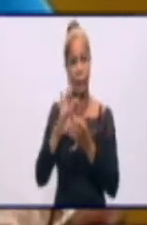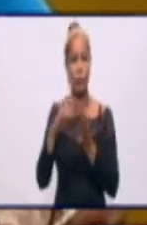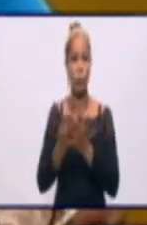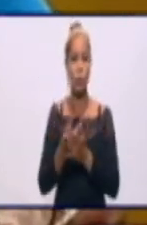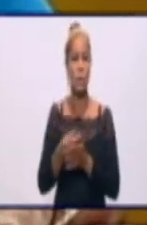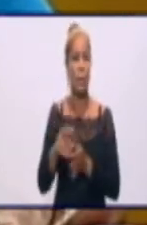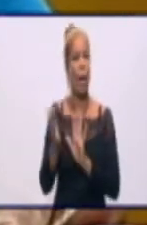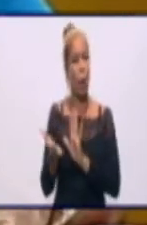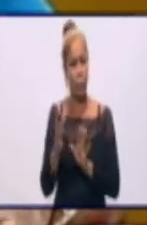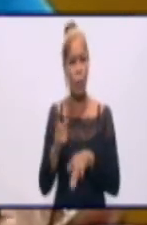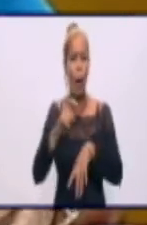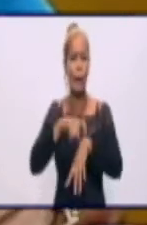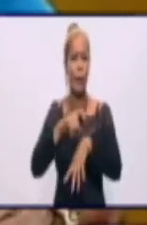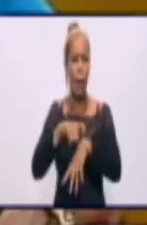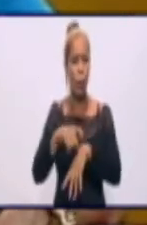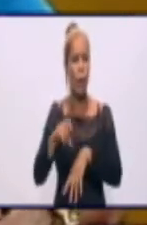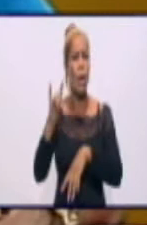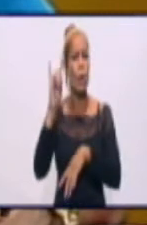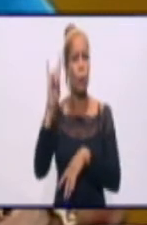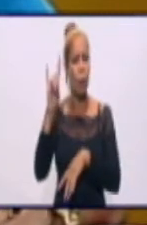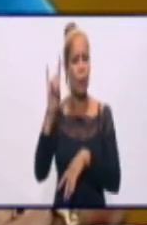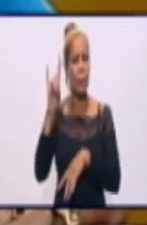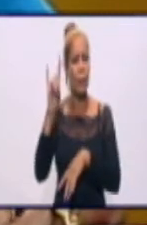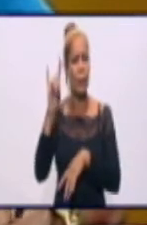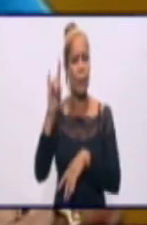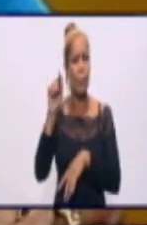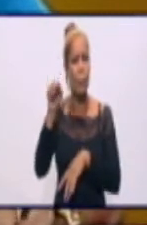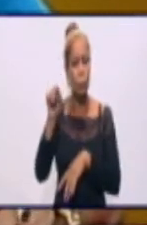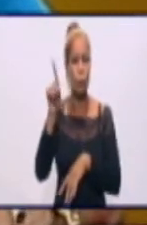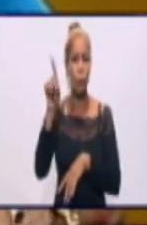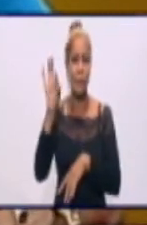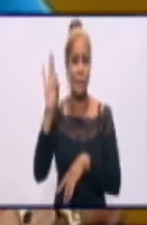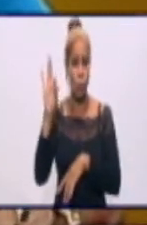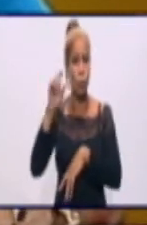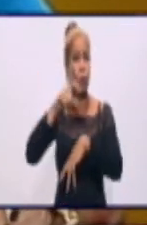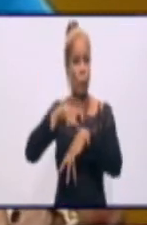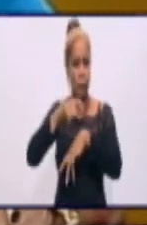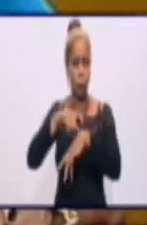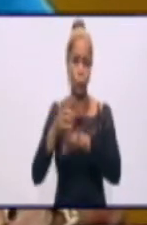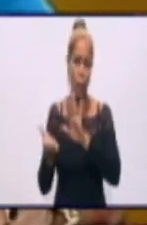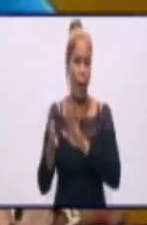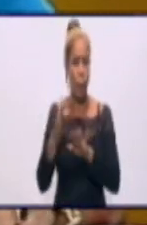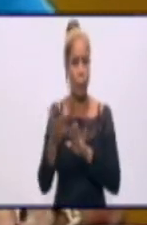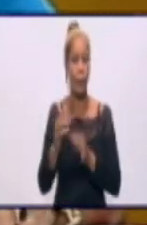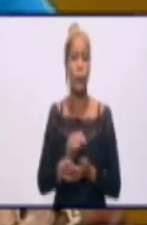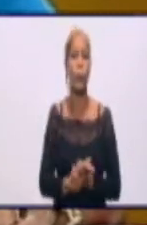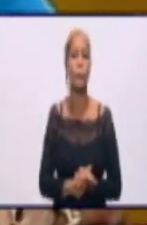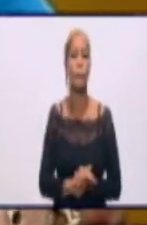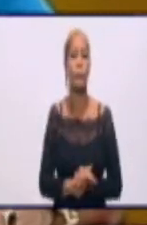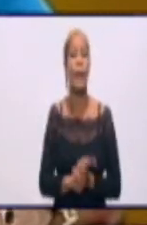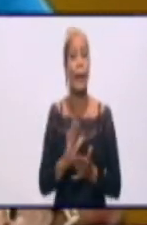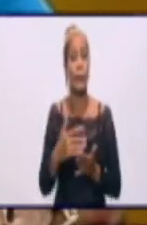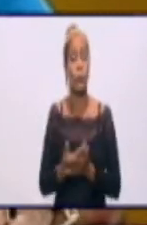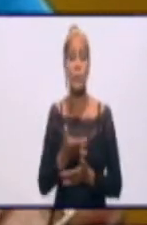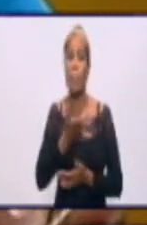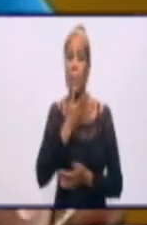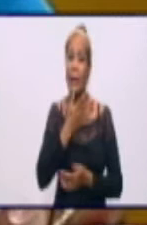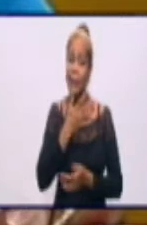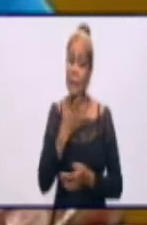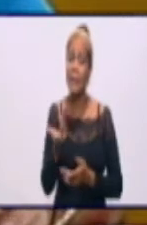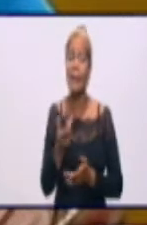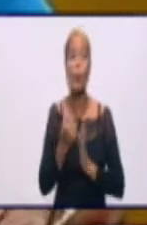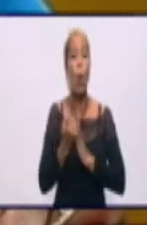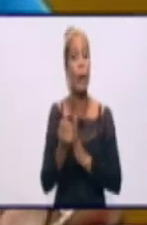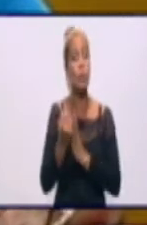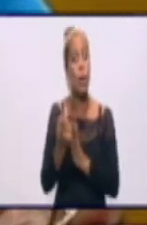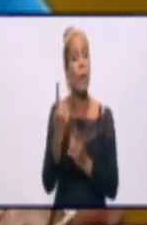y 18 minutos. Quiere decir que no se ha extendido toda la noche, o sea que hubo cierta mejoría en horas de la noche. Parece que entró alguna generación distribuida